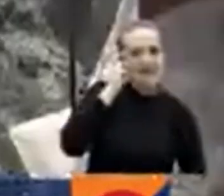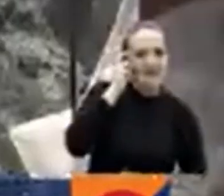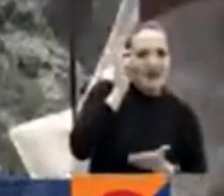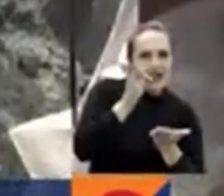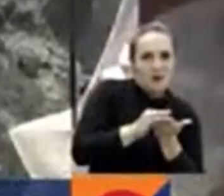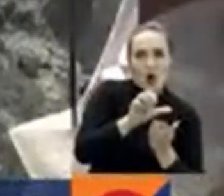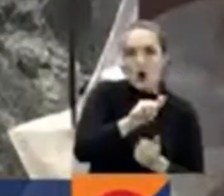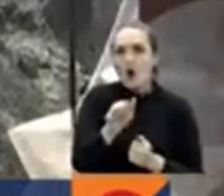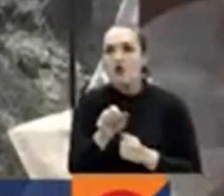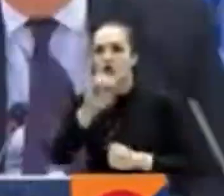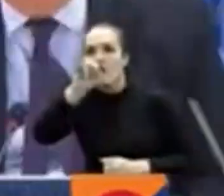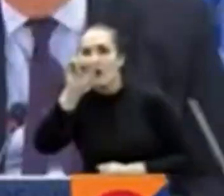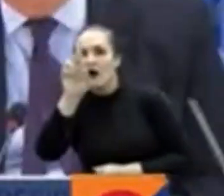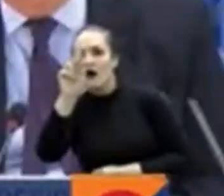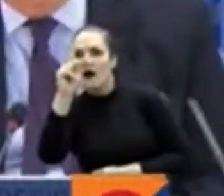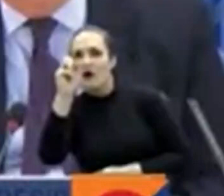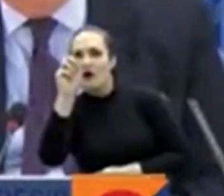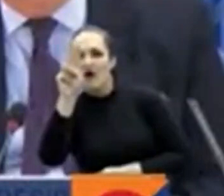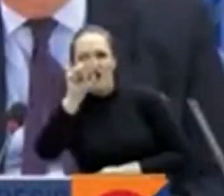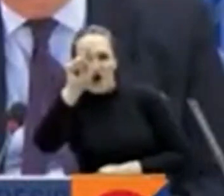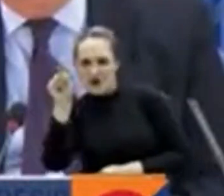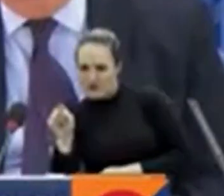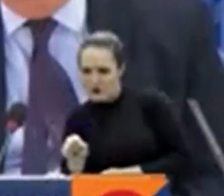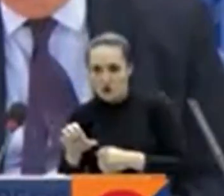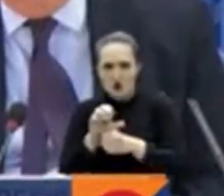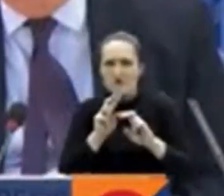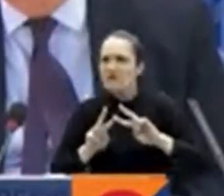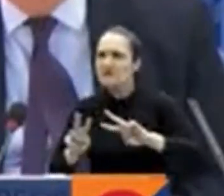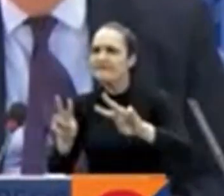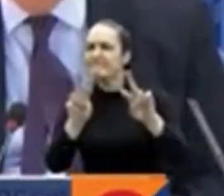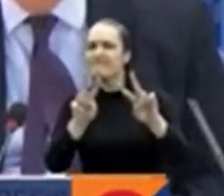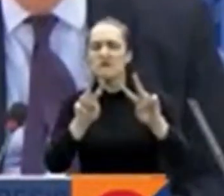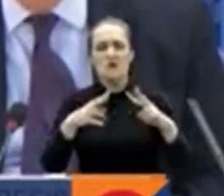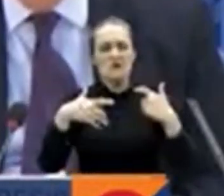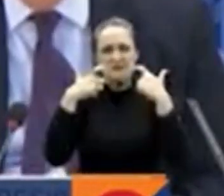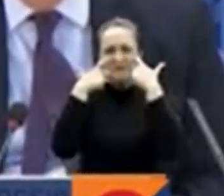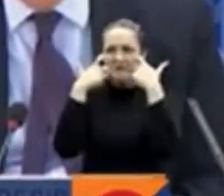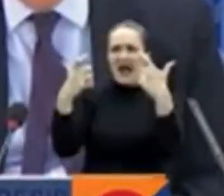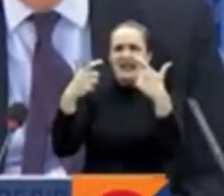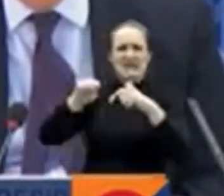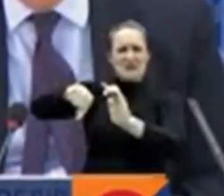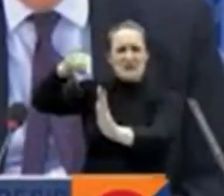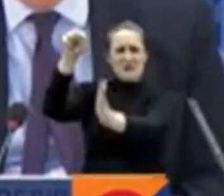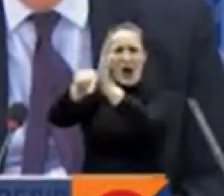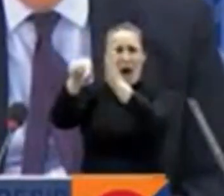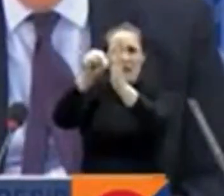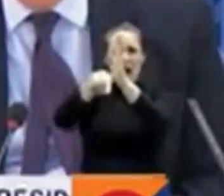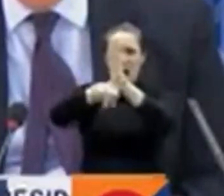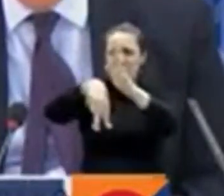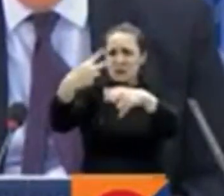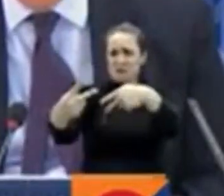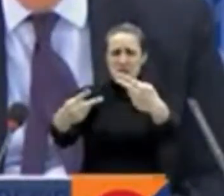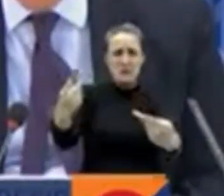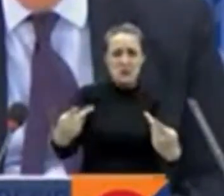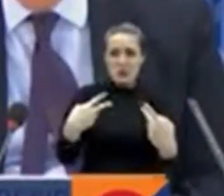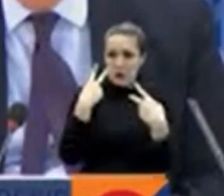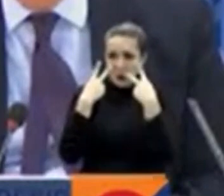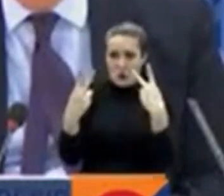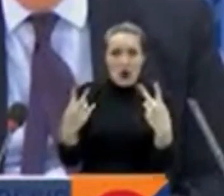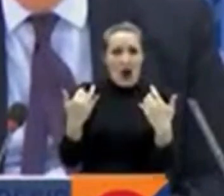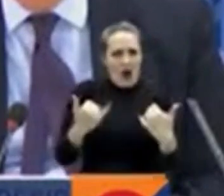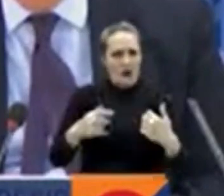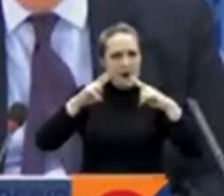Kiernihiv, Kharkov y Sumy. Nos llama la atención la gran cantidad de ejecuciones en las zonas que visitamos. Actualmente estamos